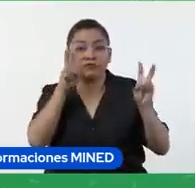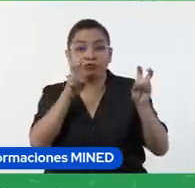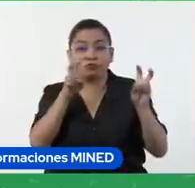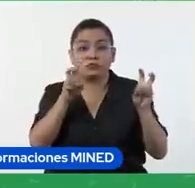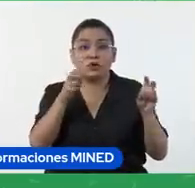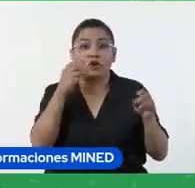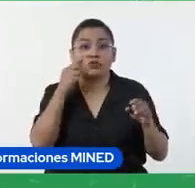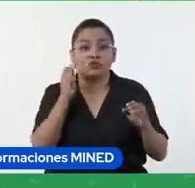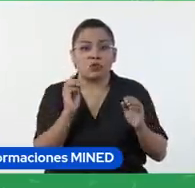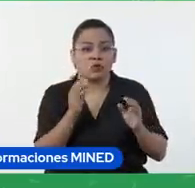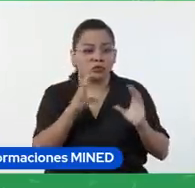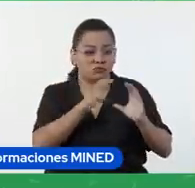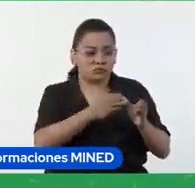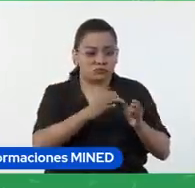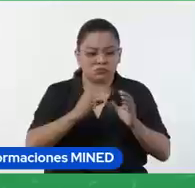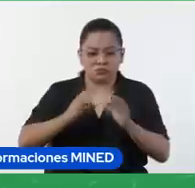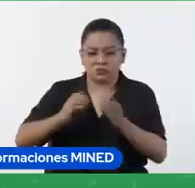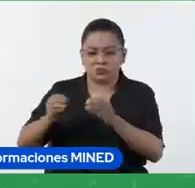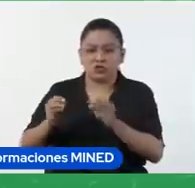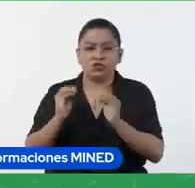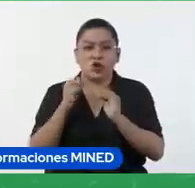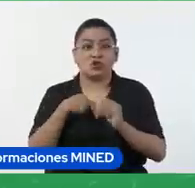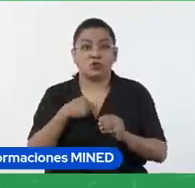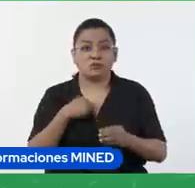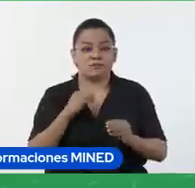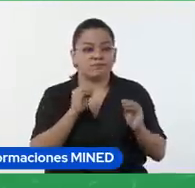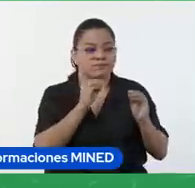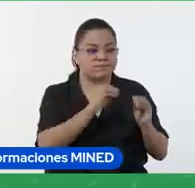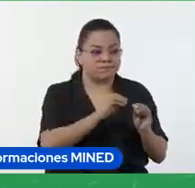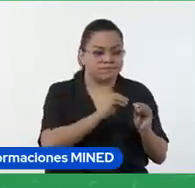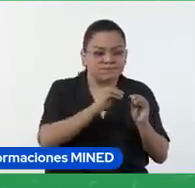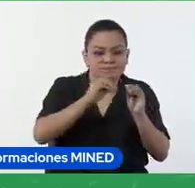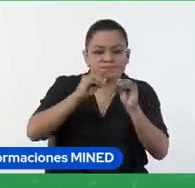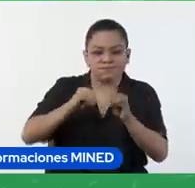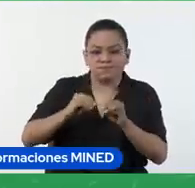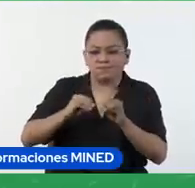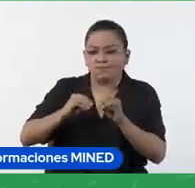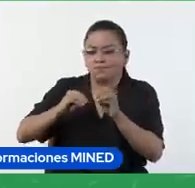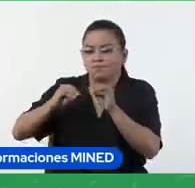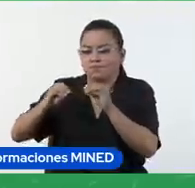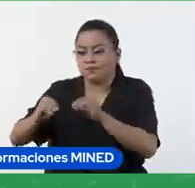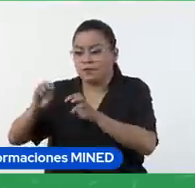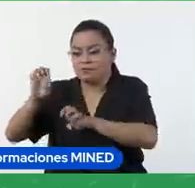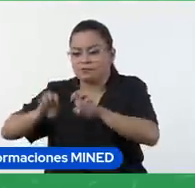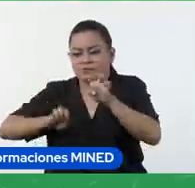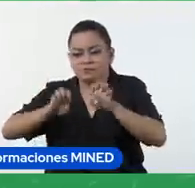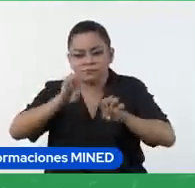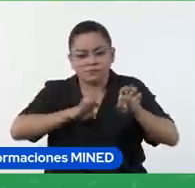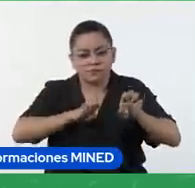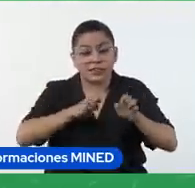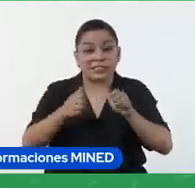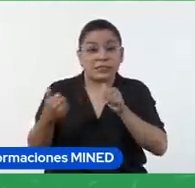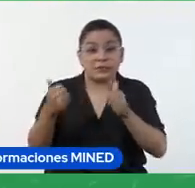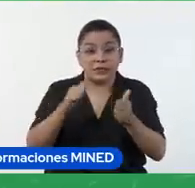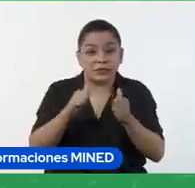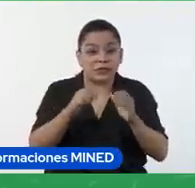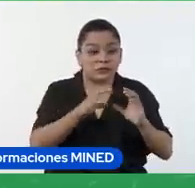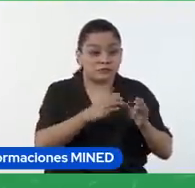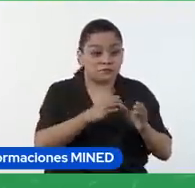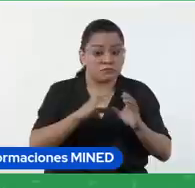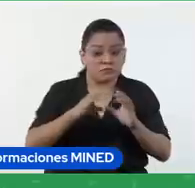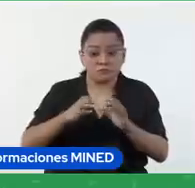diferentes sesiones, las diferentes salas y voy evaluando el aprendizaje a partir de lo que cada uno va